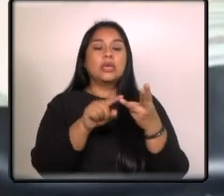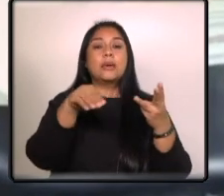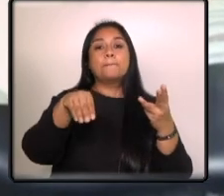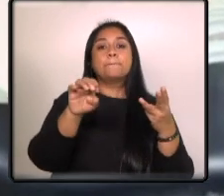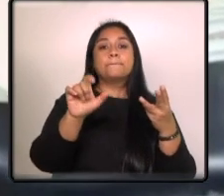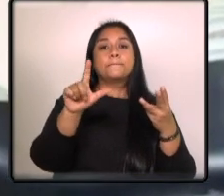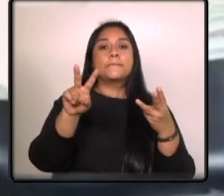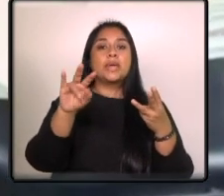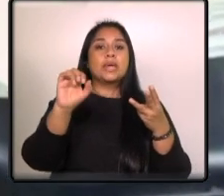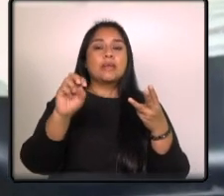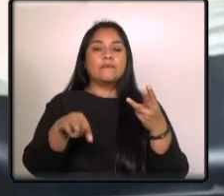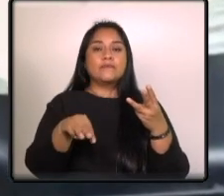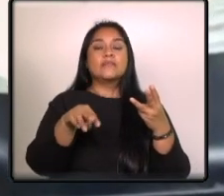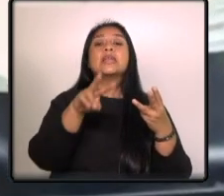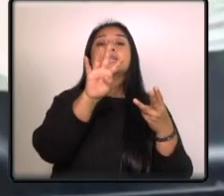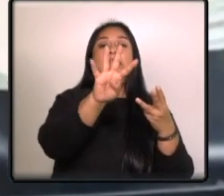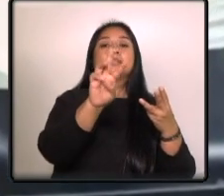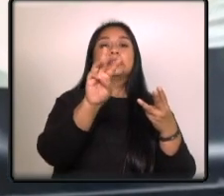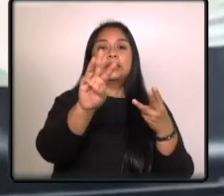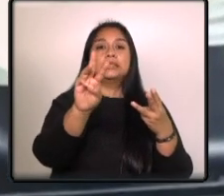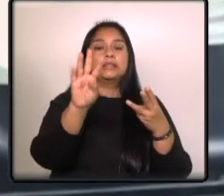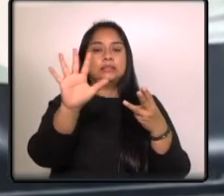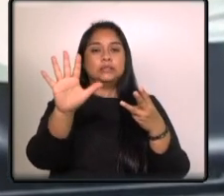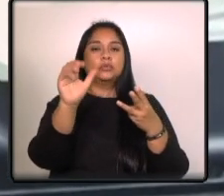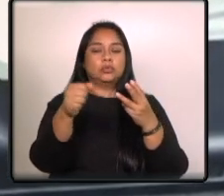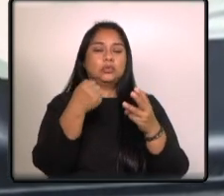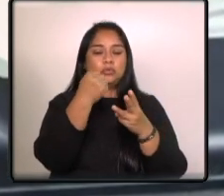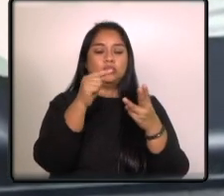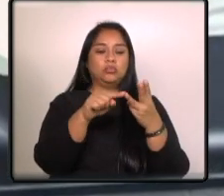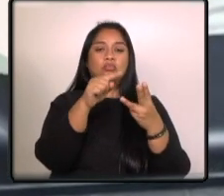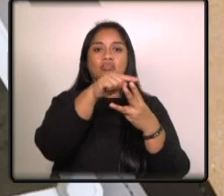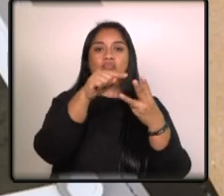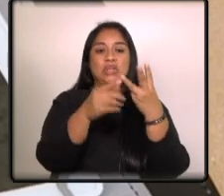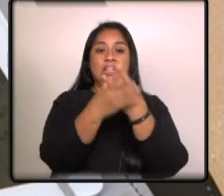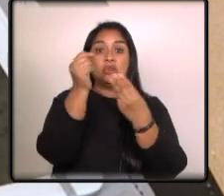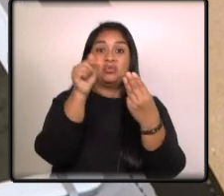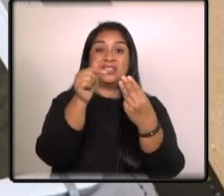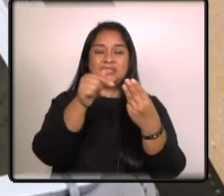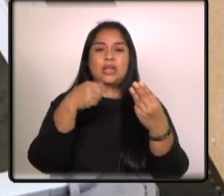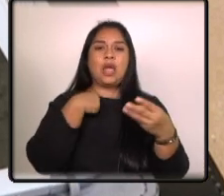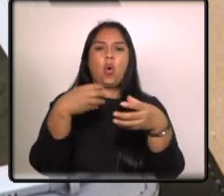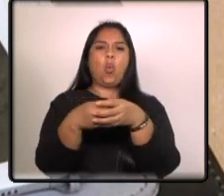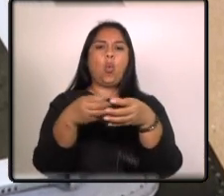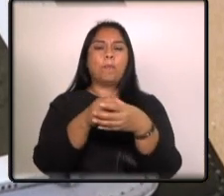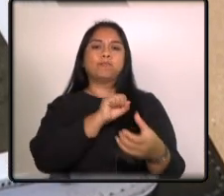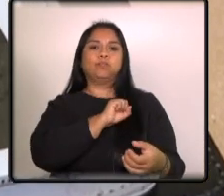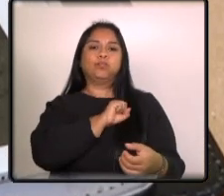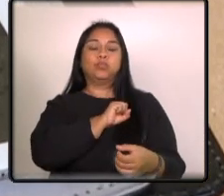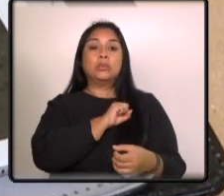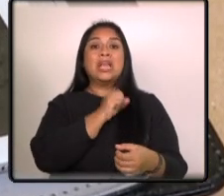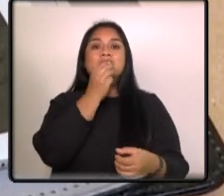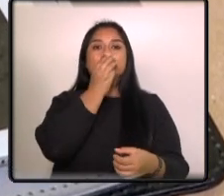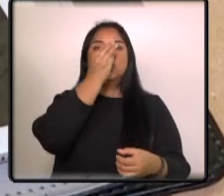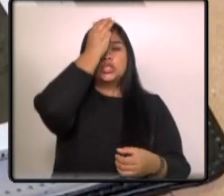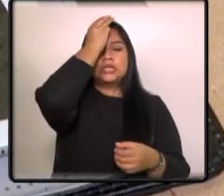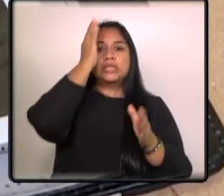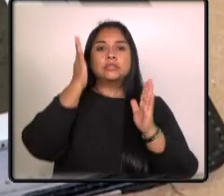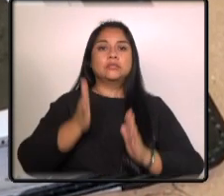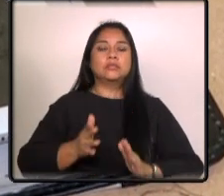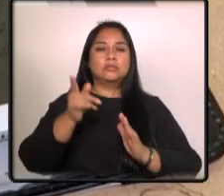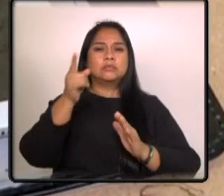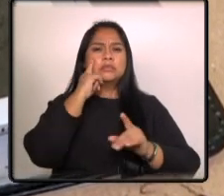integrantes de una banda denominada los chichelenses quienes se movilizaban en una camioneta en el interior de ese se